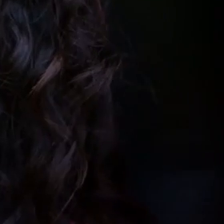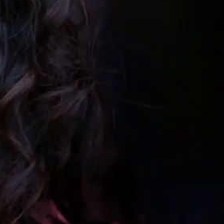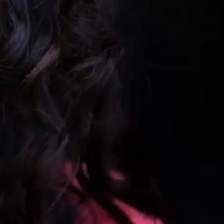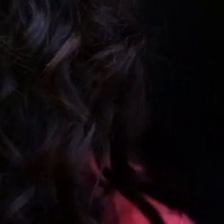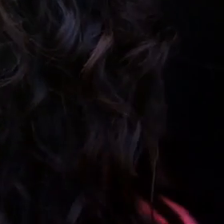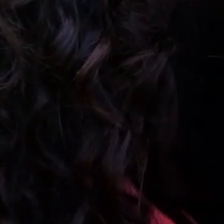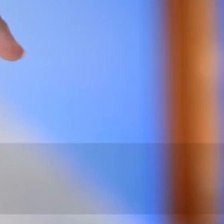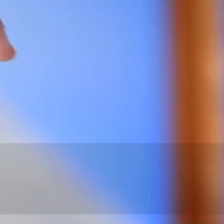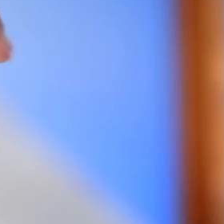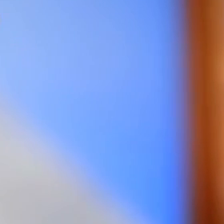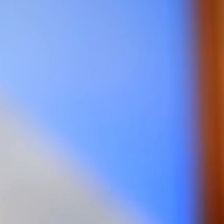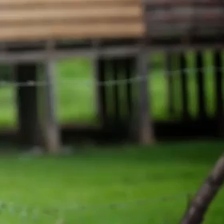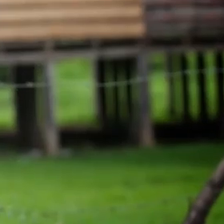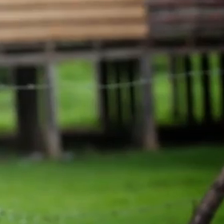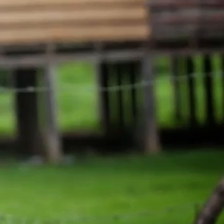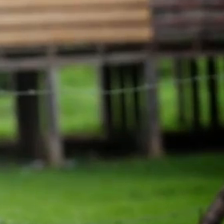¡Ey! ¡Soy un toque!